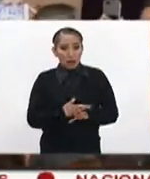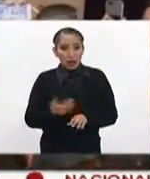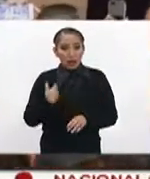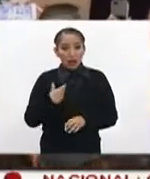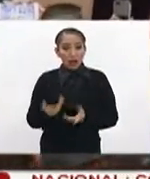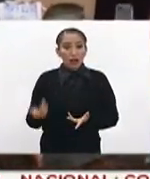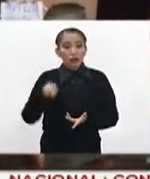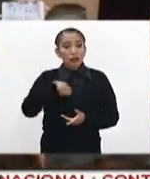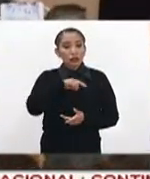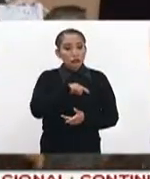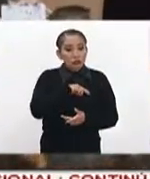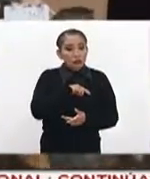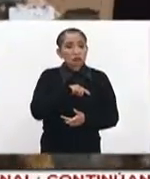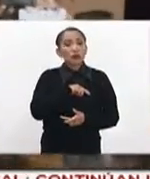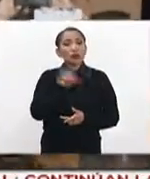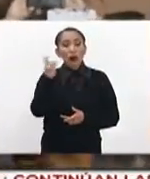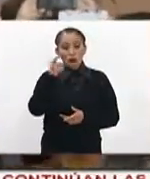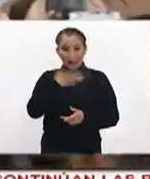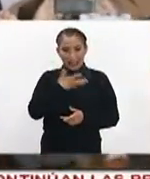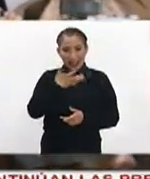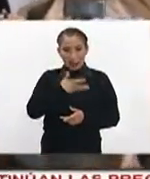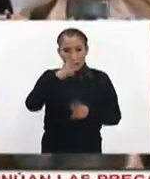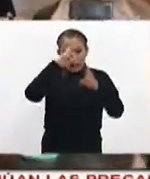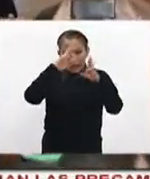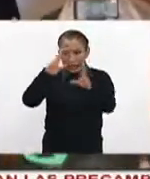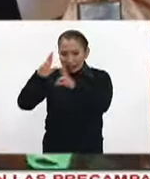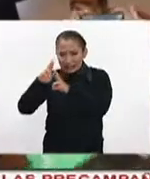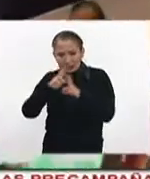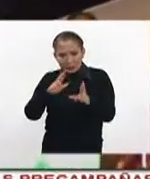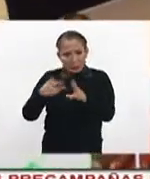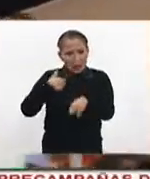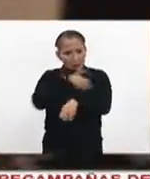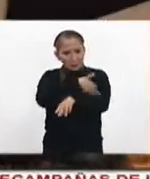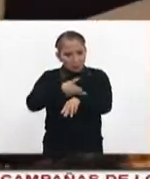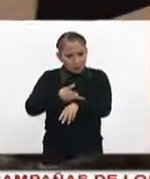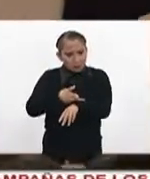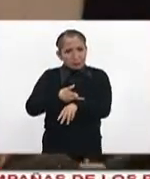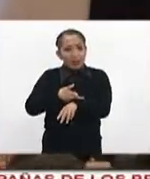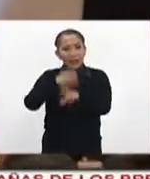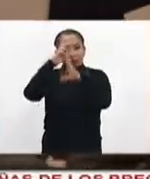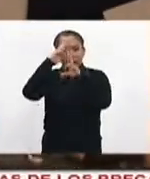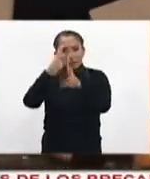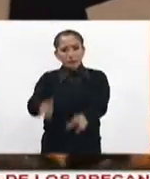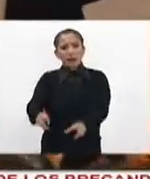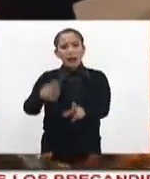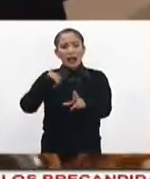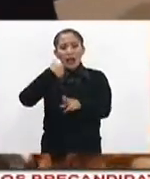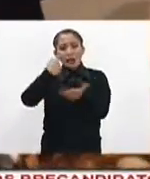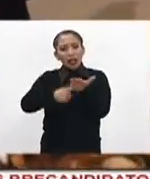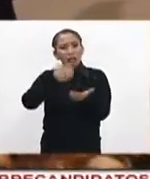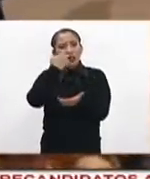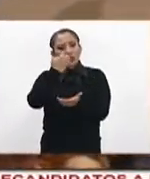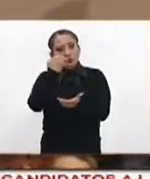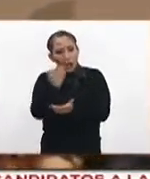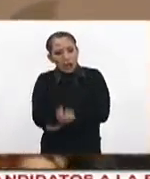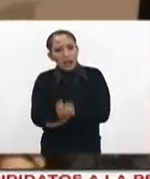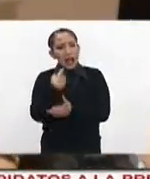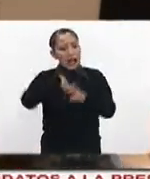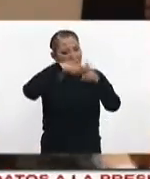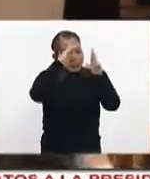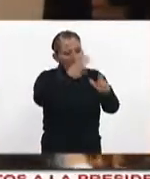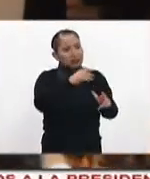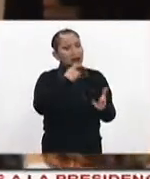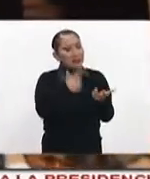nos va a ir bien cuando aprendamos a respetarlas en la familia, a respetarlas en la escuela, a